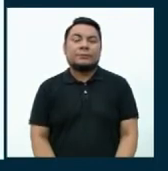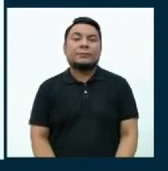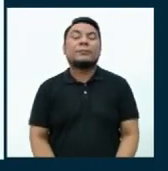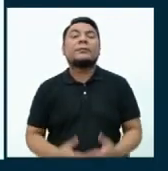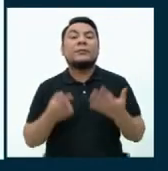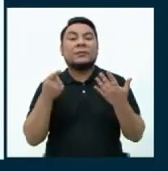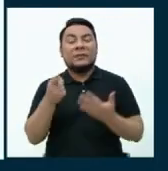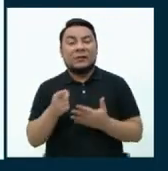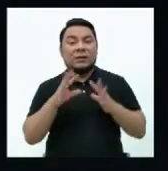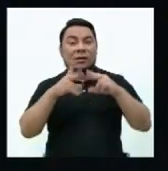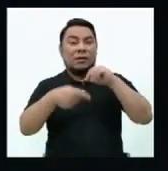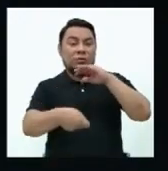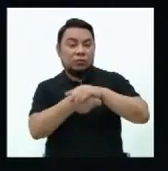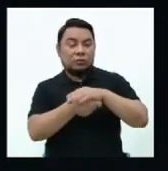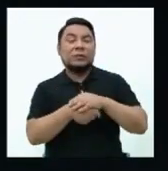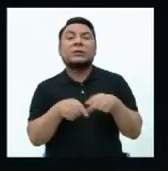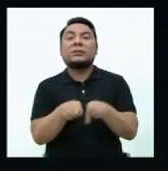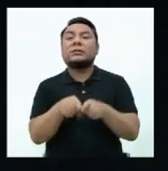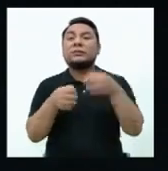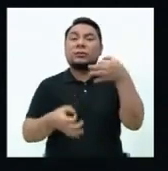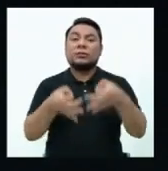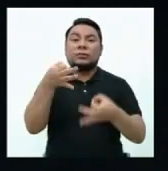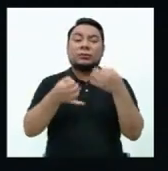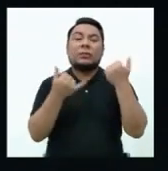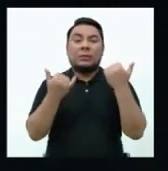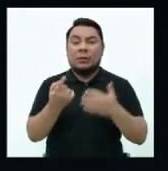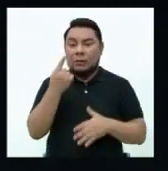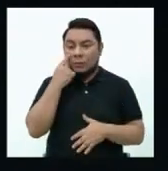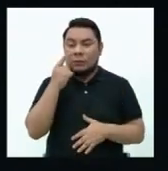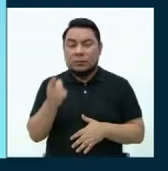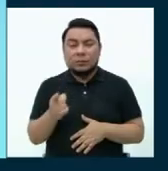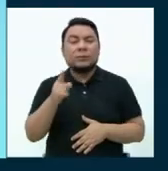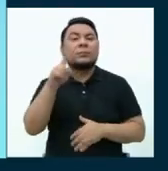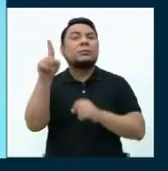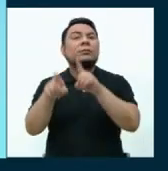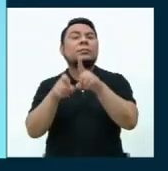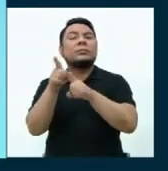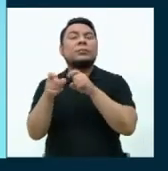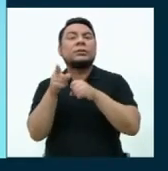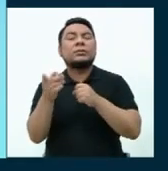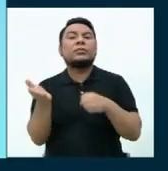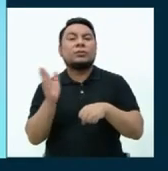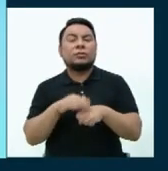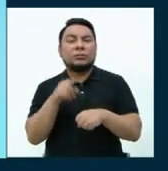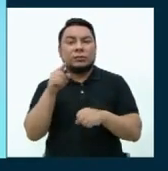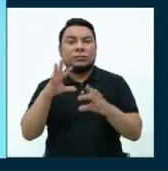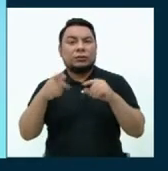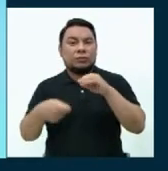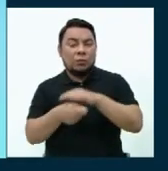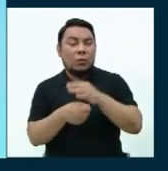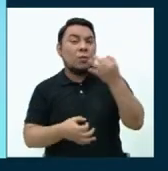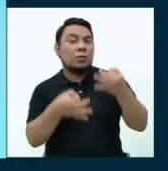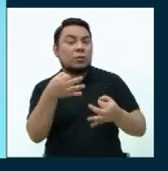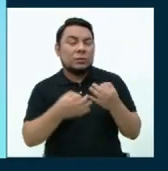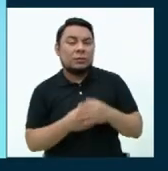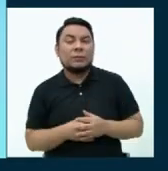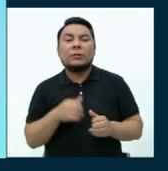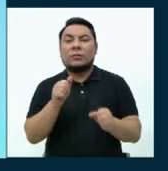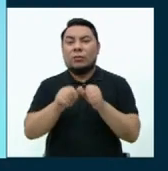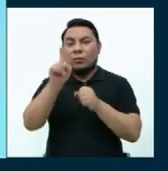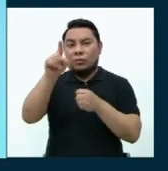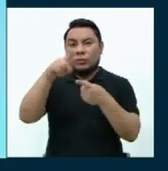Corrupción y justicia. Vamos a conocer las preguntas relacionadas al tema de corrupción y justicia. 1.